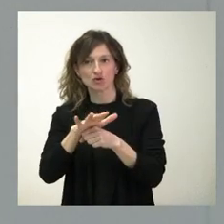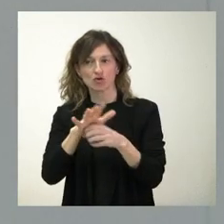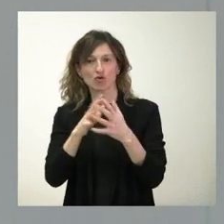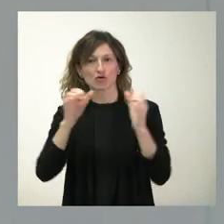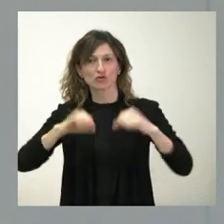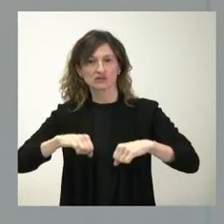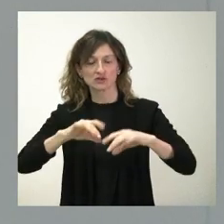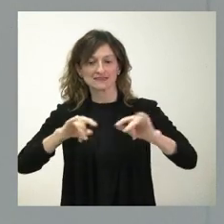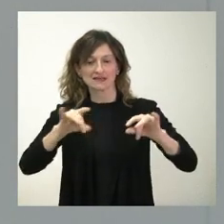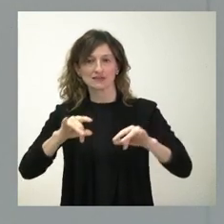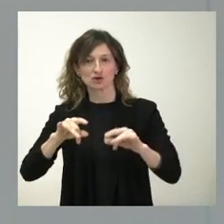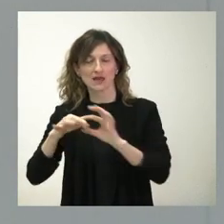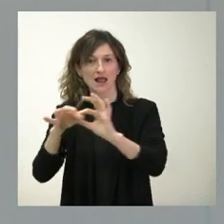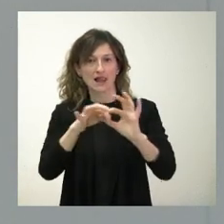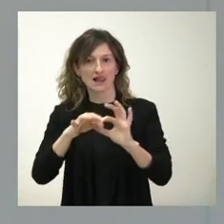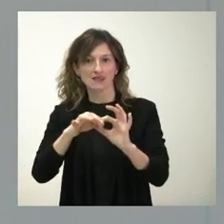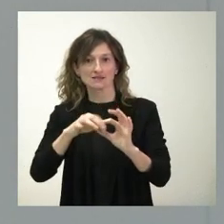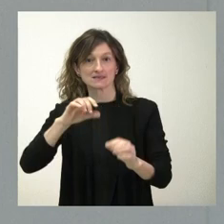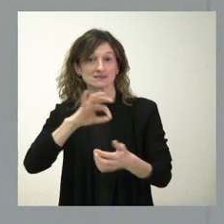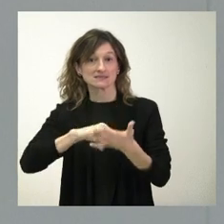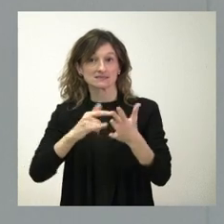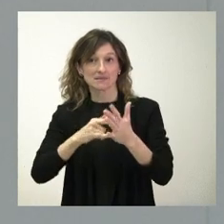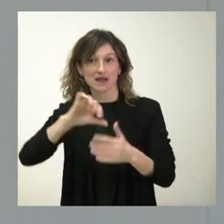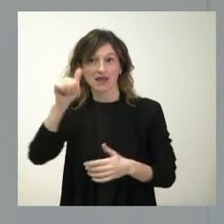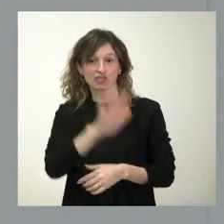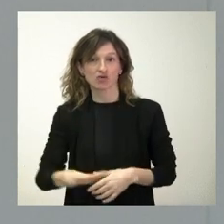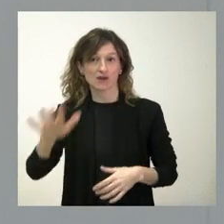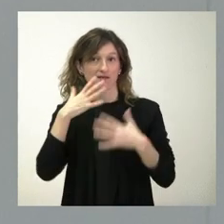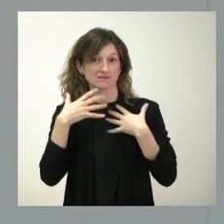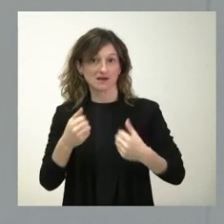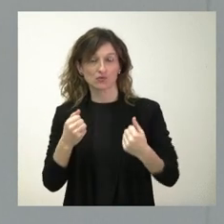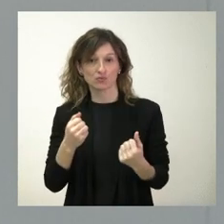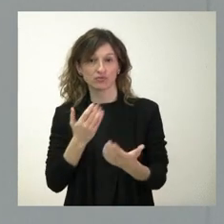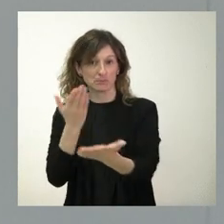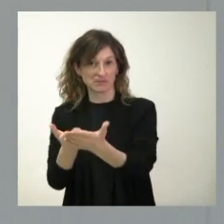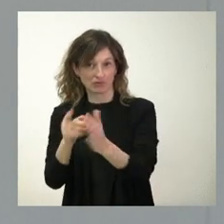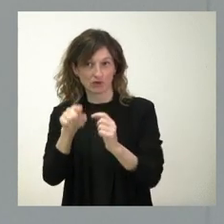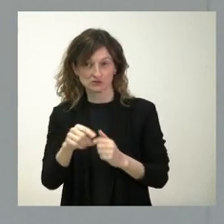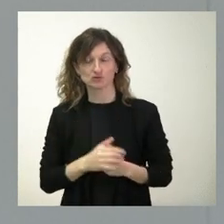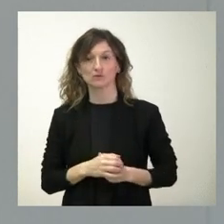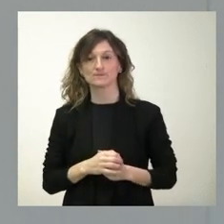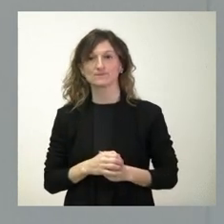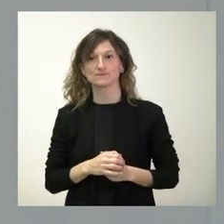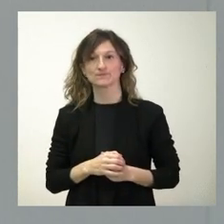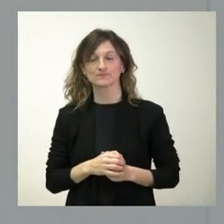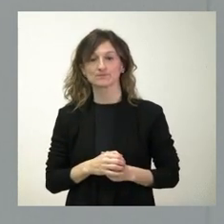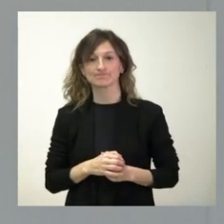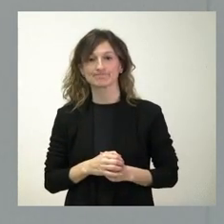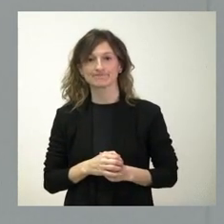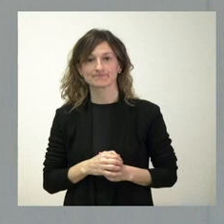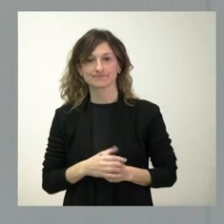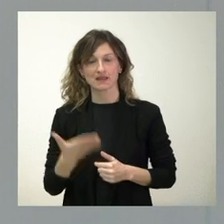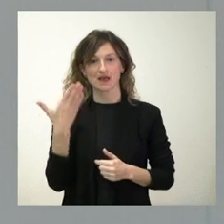Interterritorial del Sistema Nacional de Salud. Y eso es lo que nosotros rogaríamos. Que ayer se